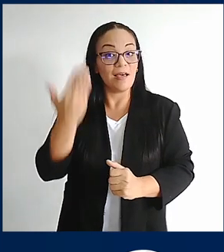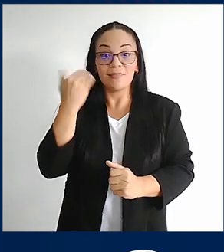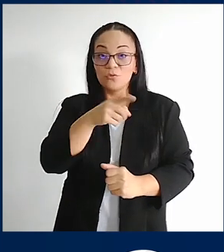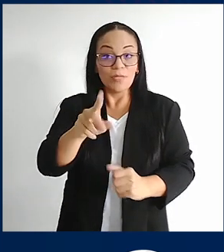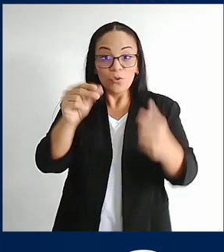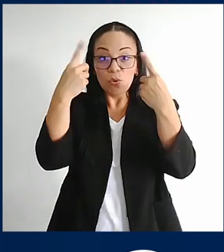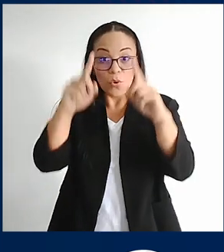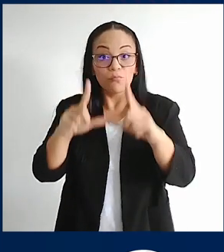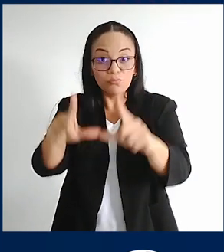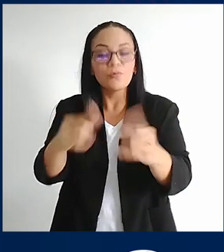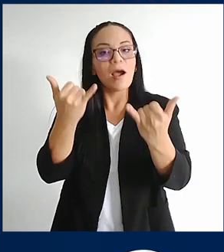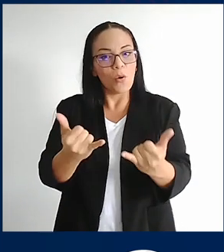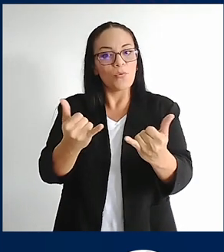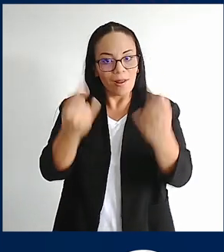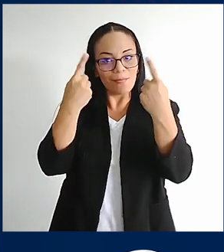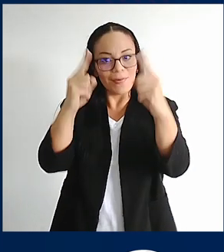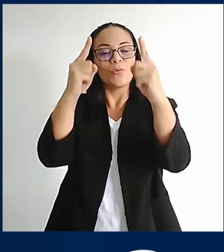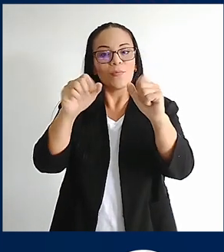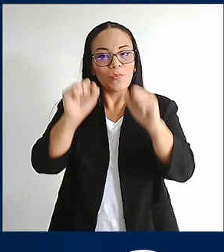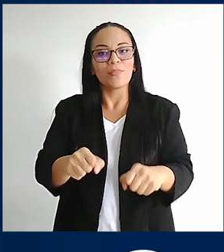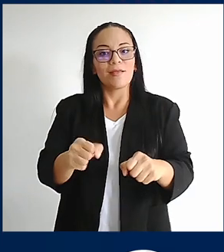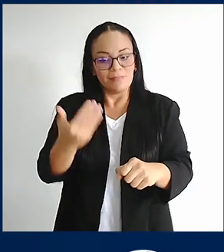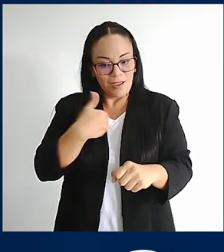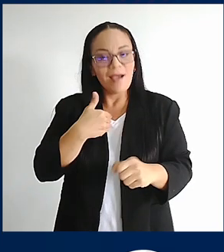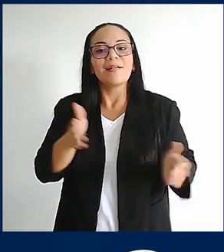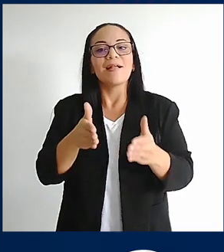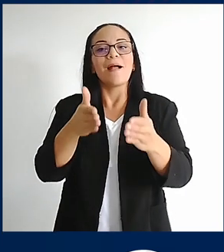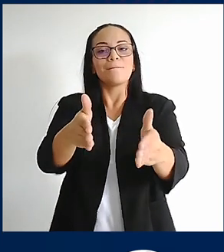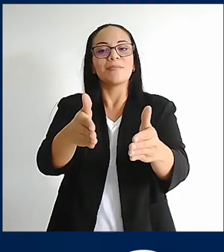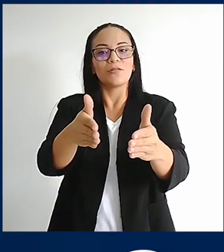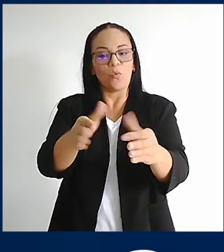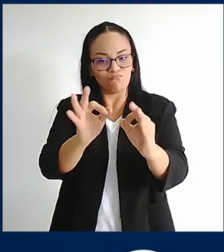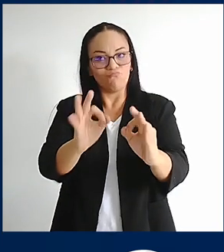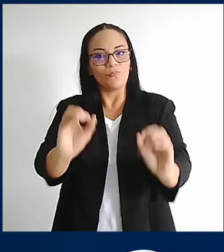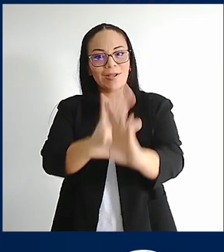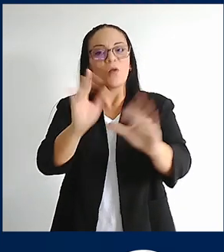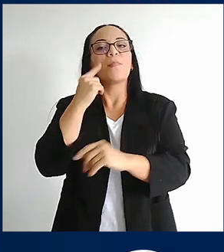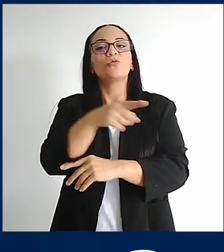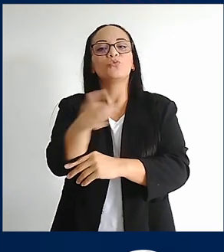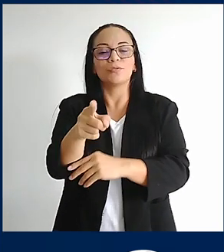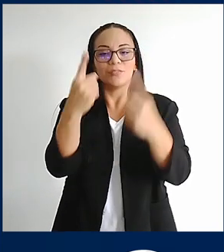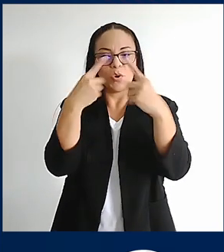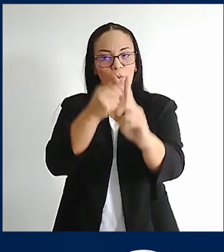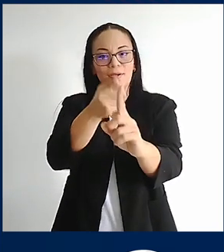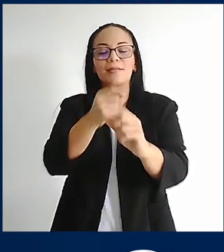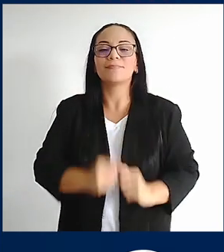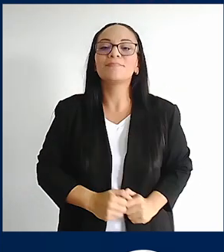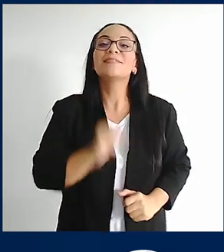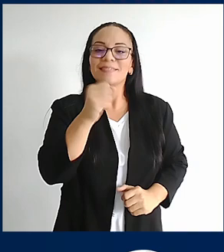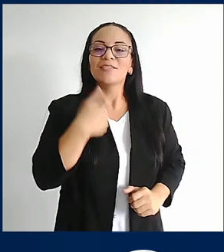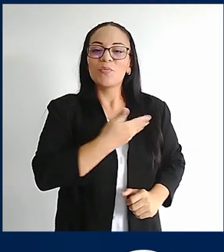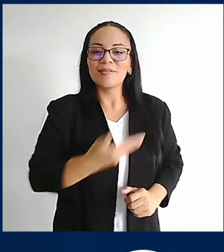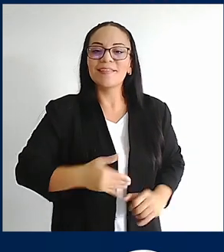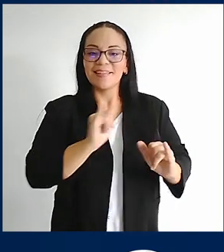había podido terminar. Ahora sí hay un camino allanado y claro para que usted llegue ahí. Así es, señor presidente.